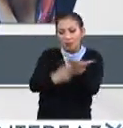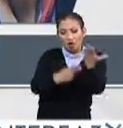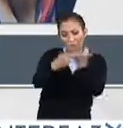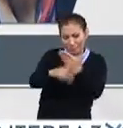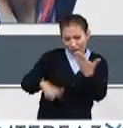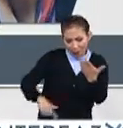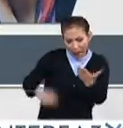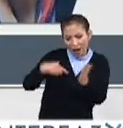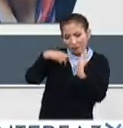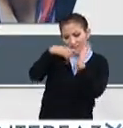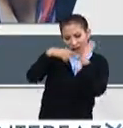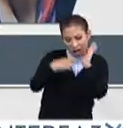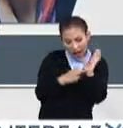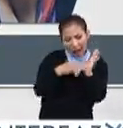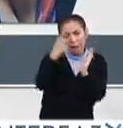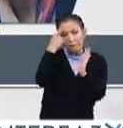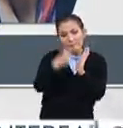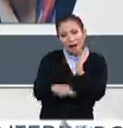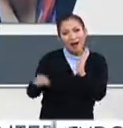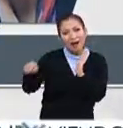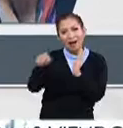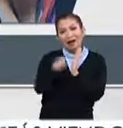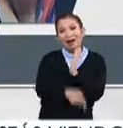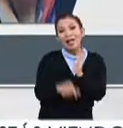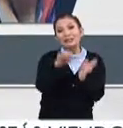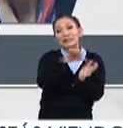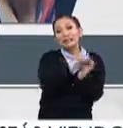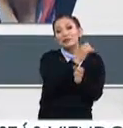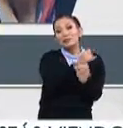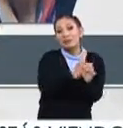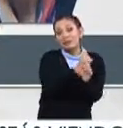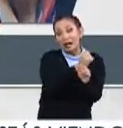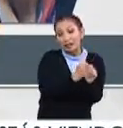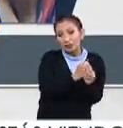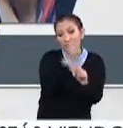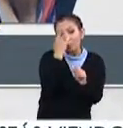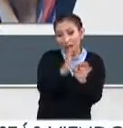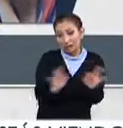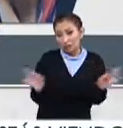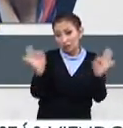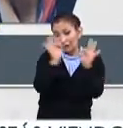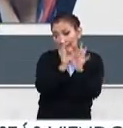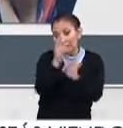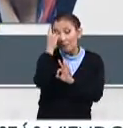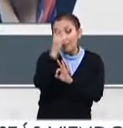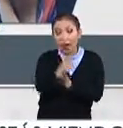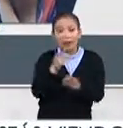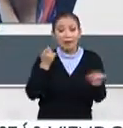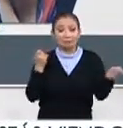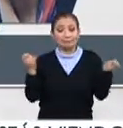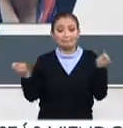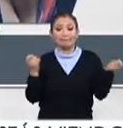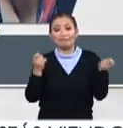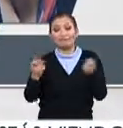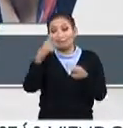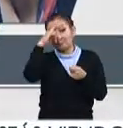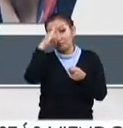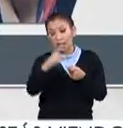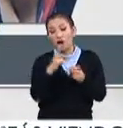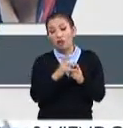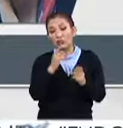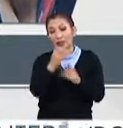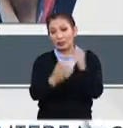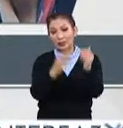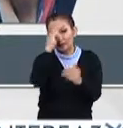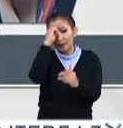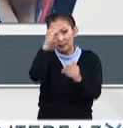pública, una buena política desarrollada desde los centros de investigación más importantes de nuestro país, en México, el desarrollo